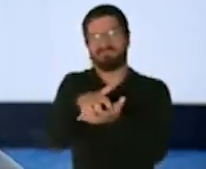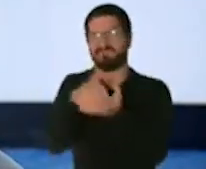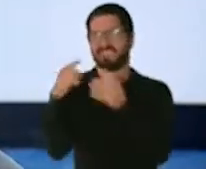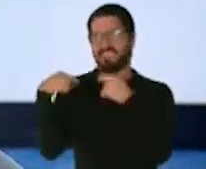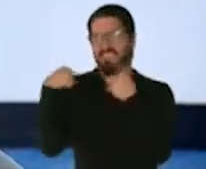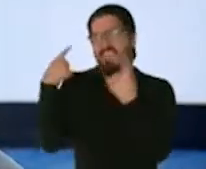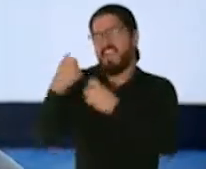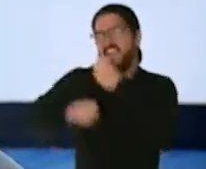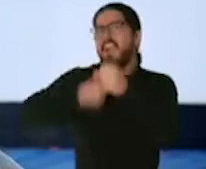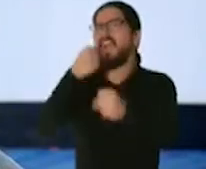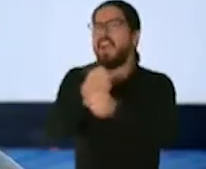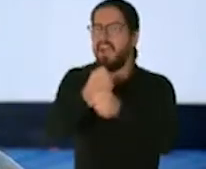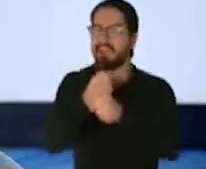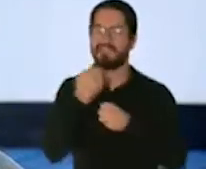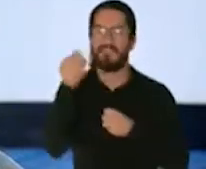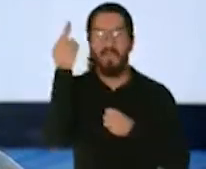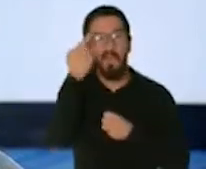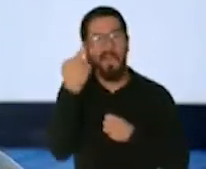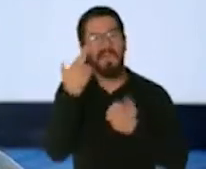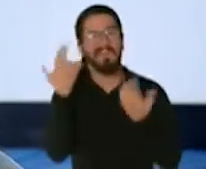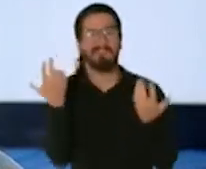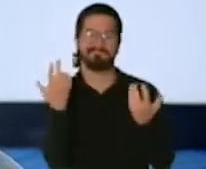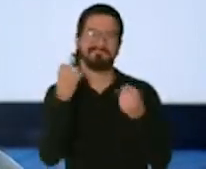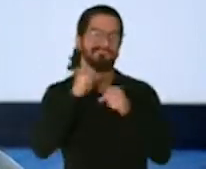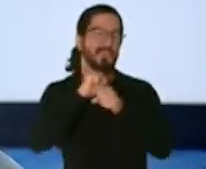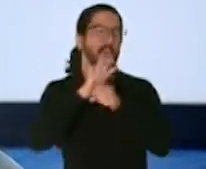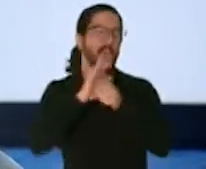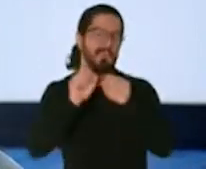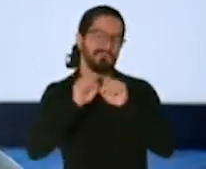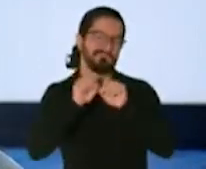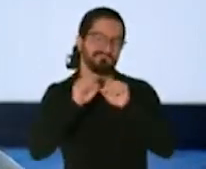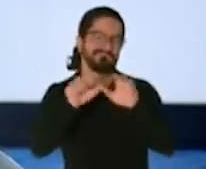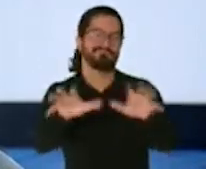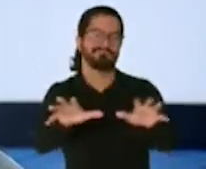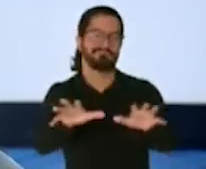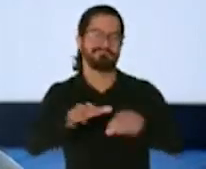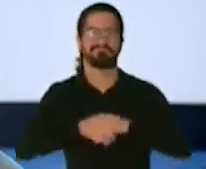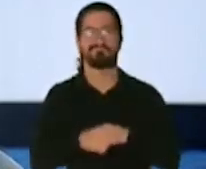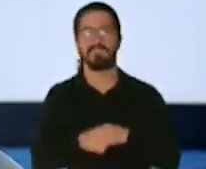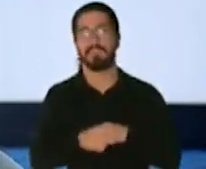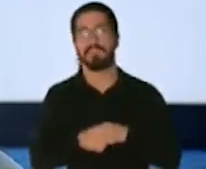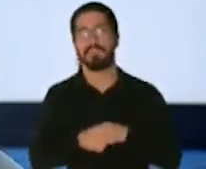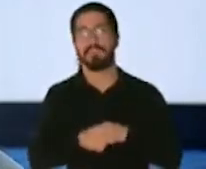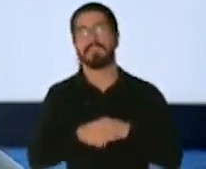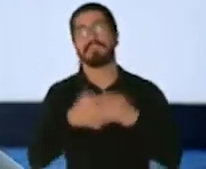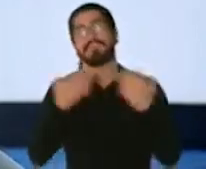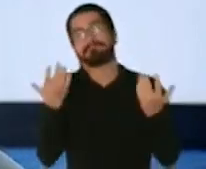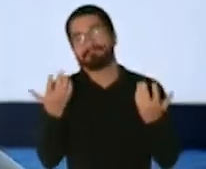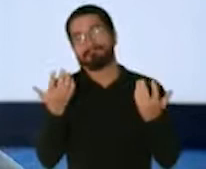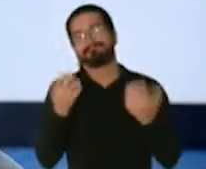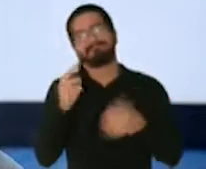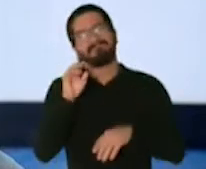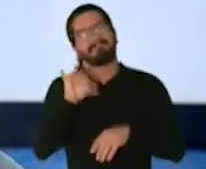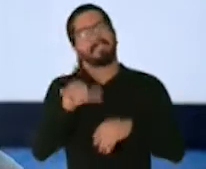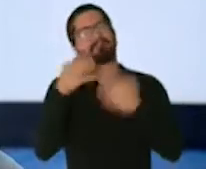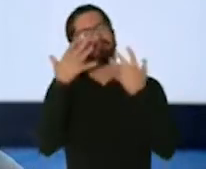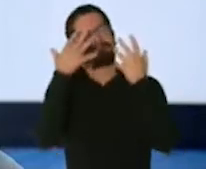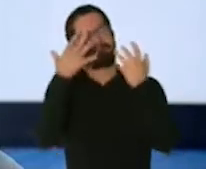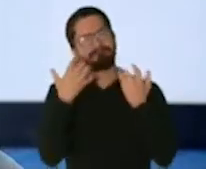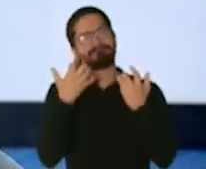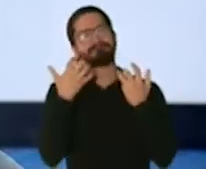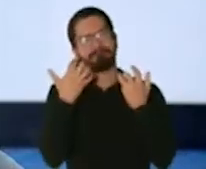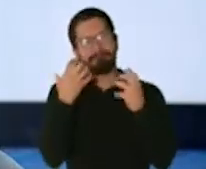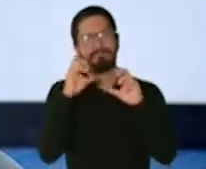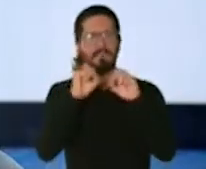La razón es obvia, es la pandemia, pero eso hasta cierto punto es como una tragedia social.